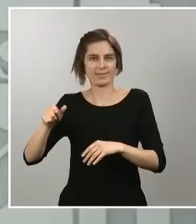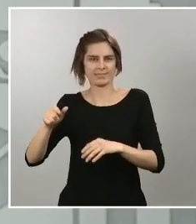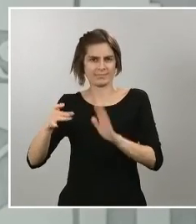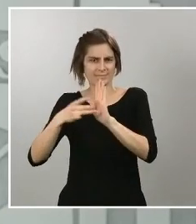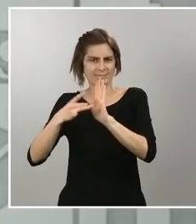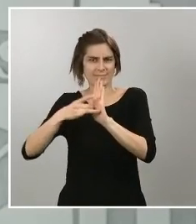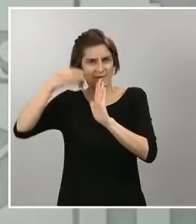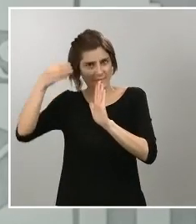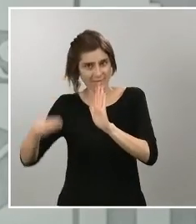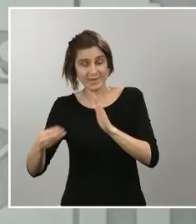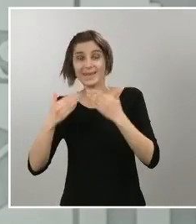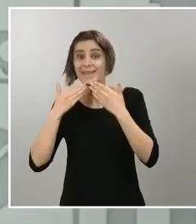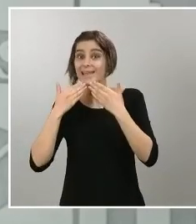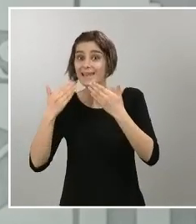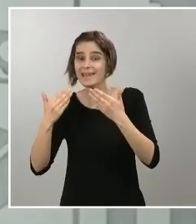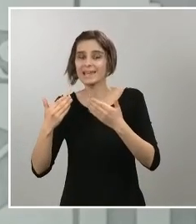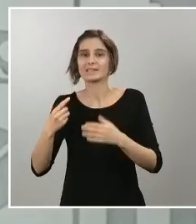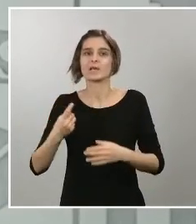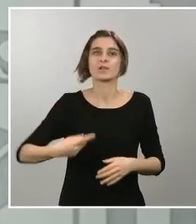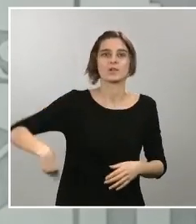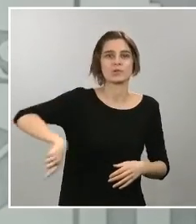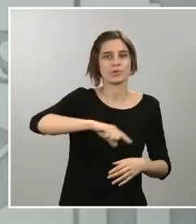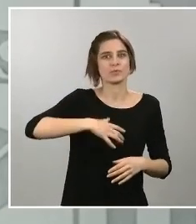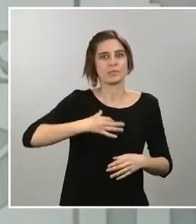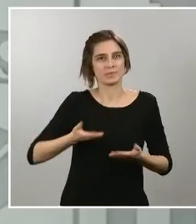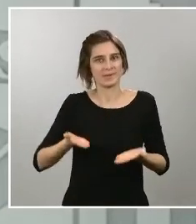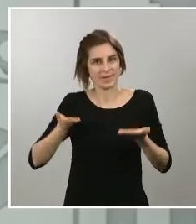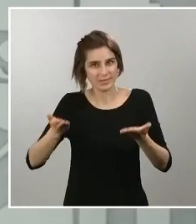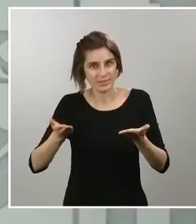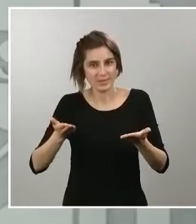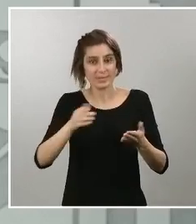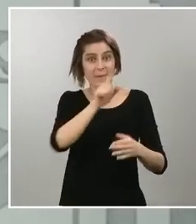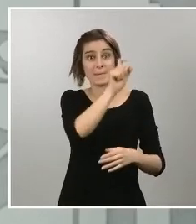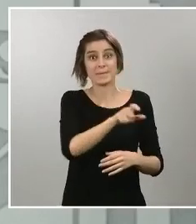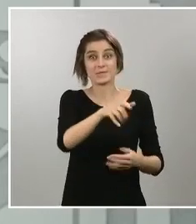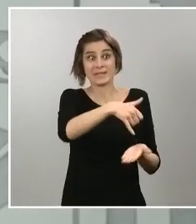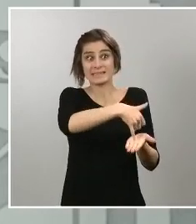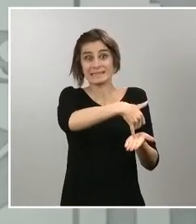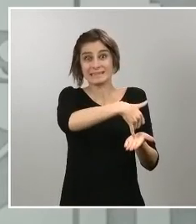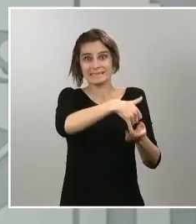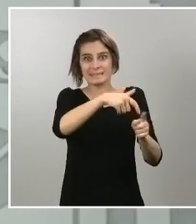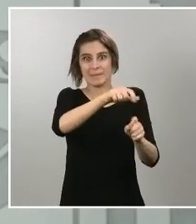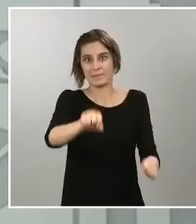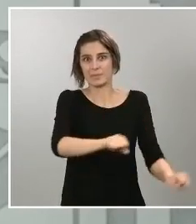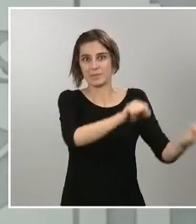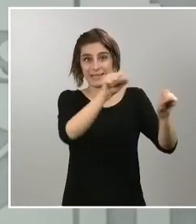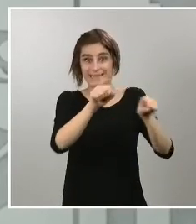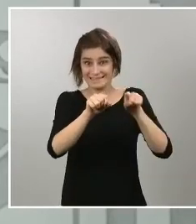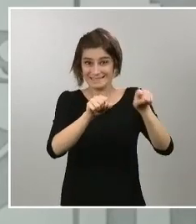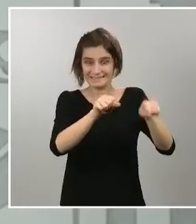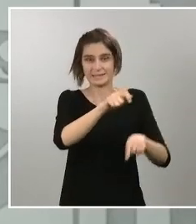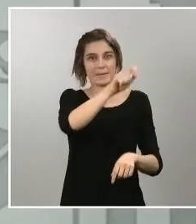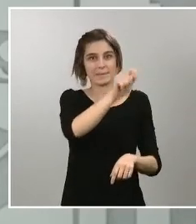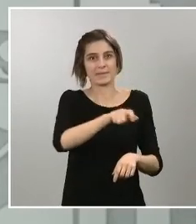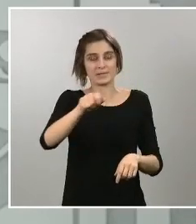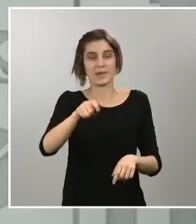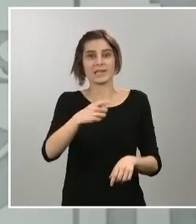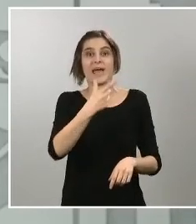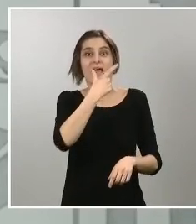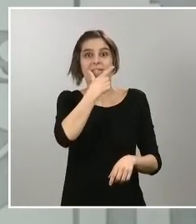contribuir a proteger a las personas más vulnerables, a aquellas personas que son más sensibles ante esta